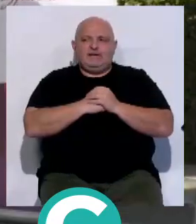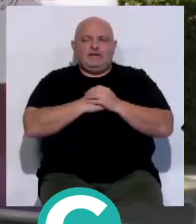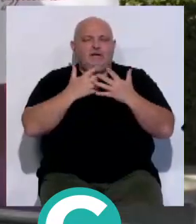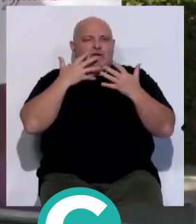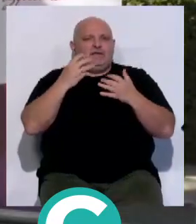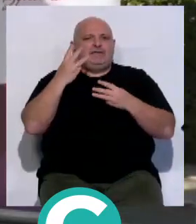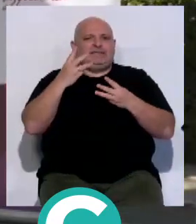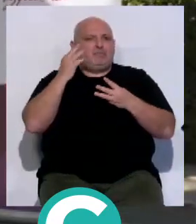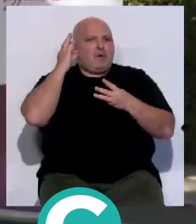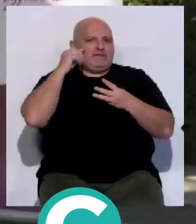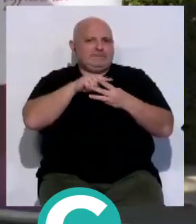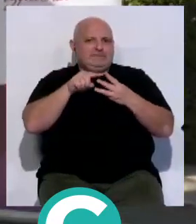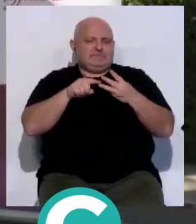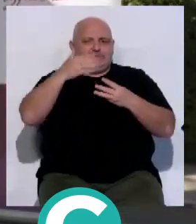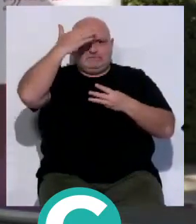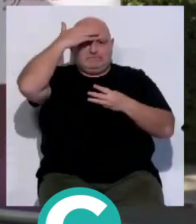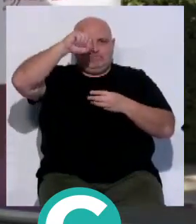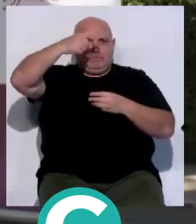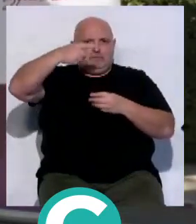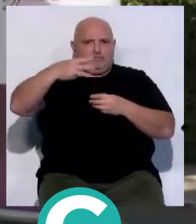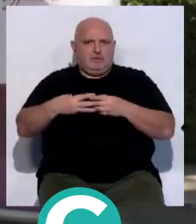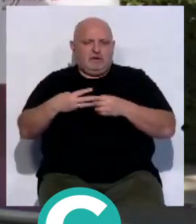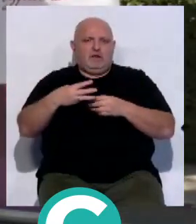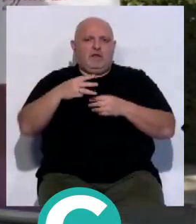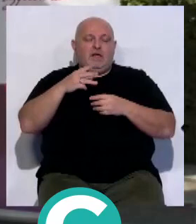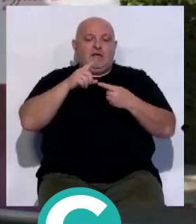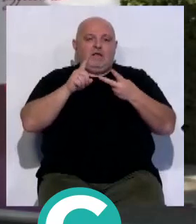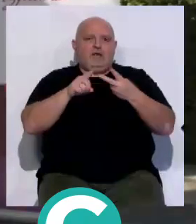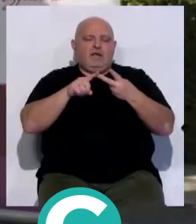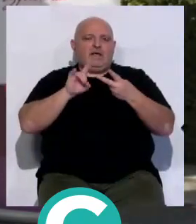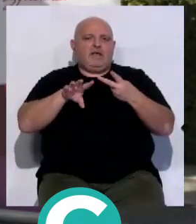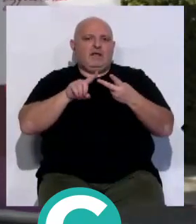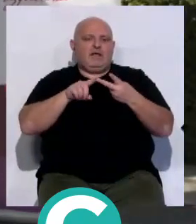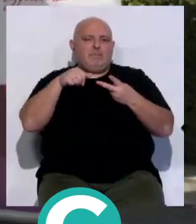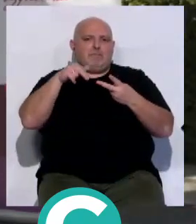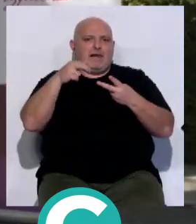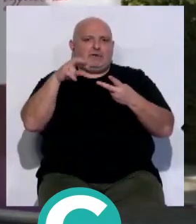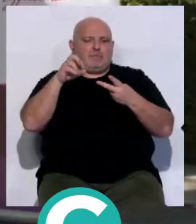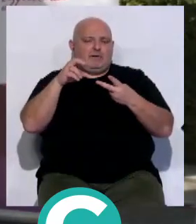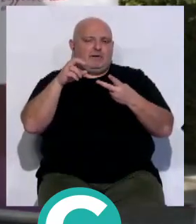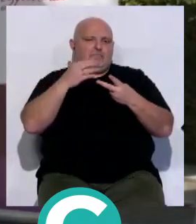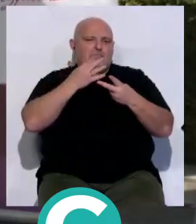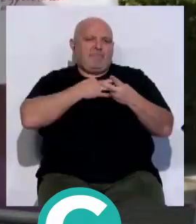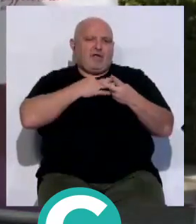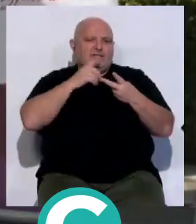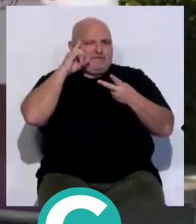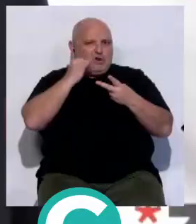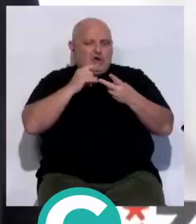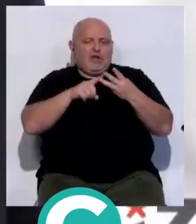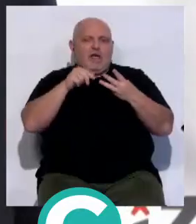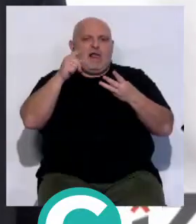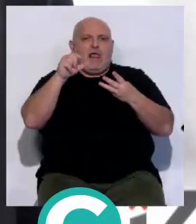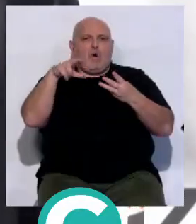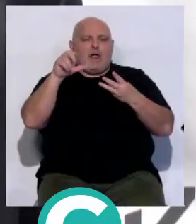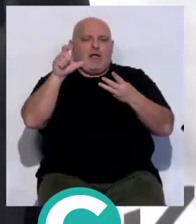destacar que son tres mujeres las que encabezan este proyecto, tras Fernández presentan su candidatura Marina Liberato, pedagoga y psicóloga, y Laura